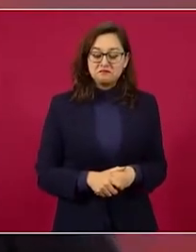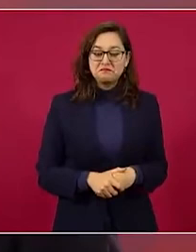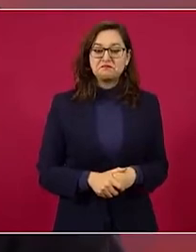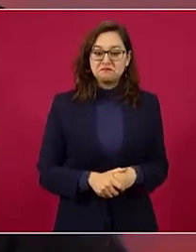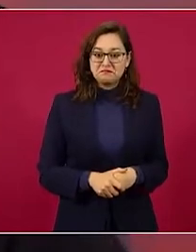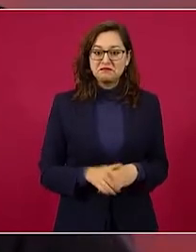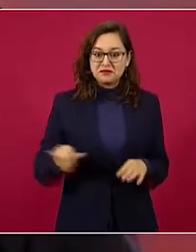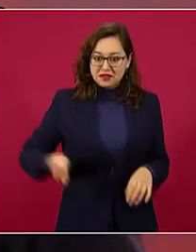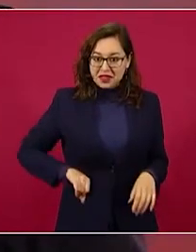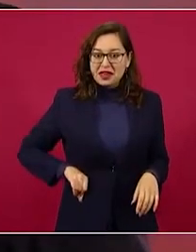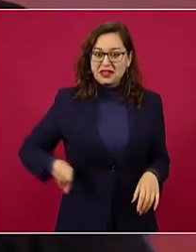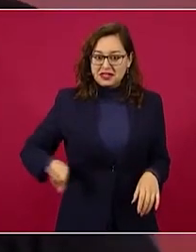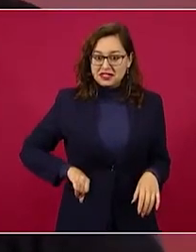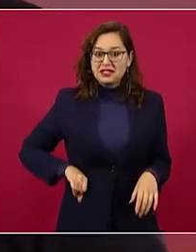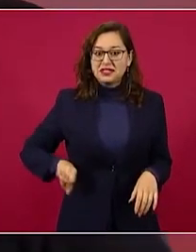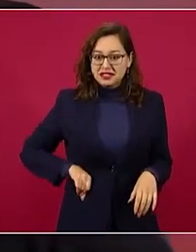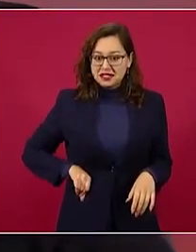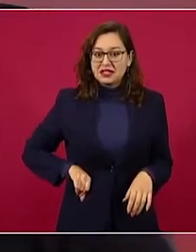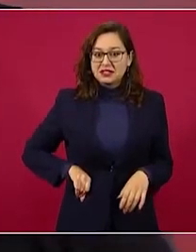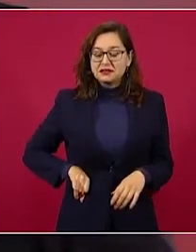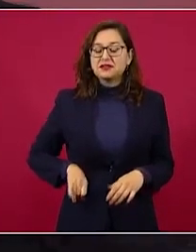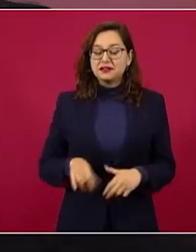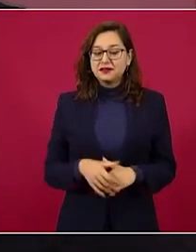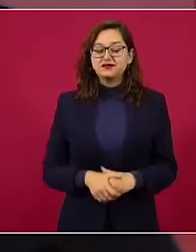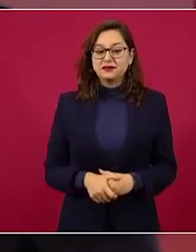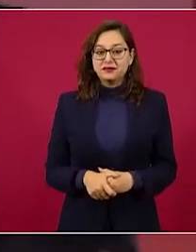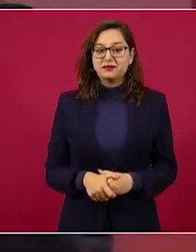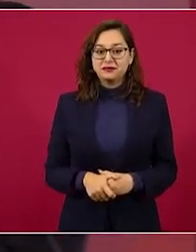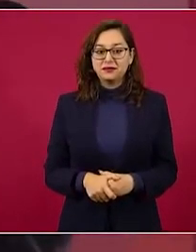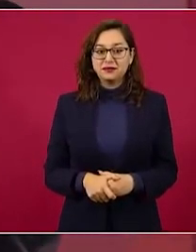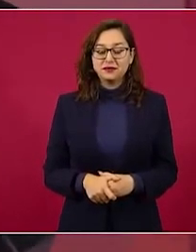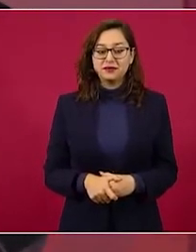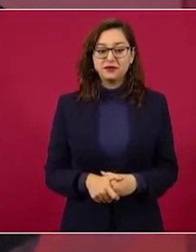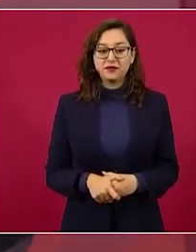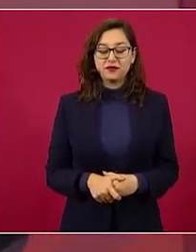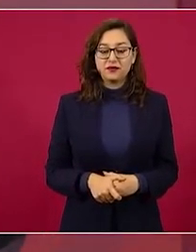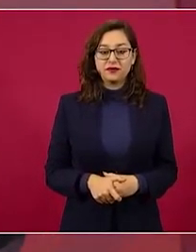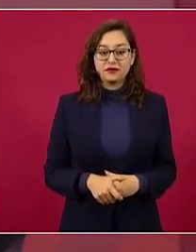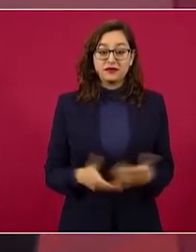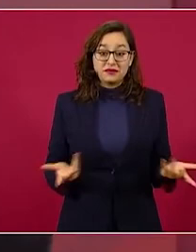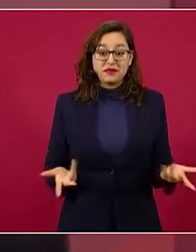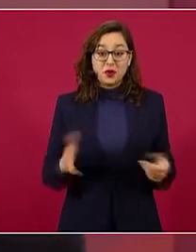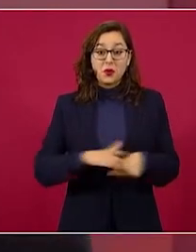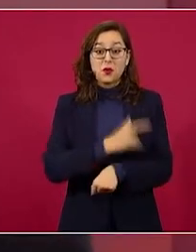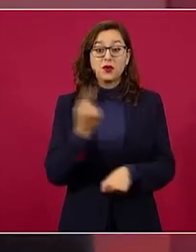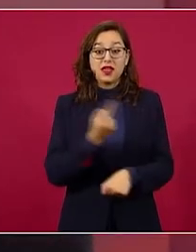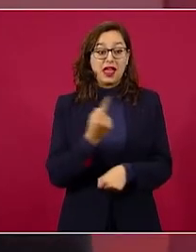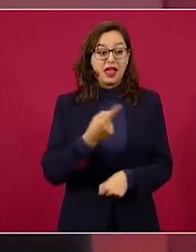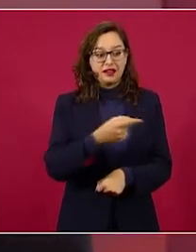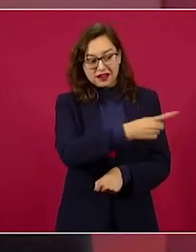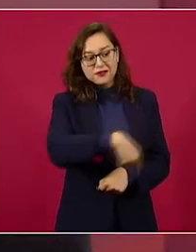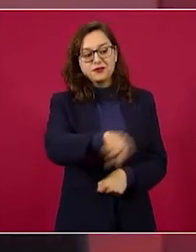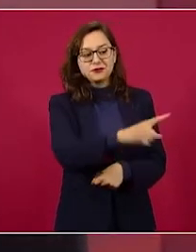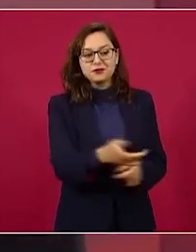quitarse las máscaras.